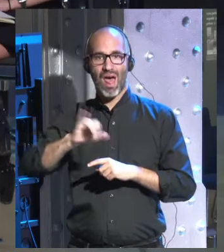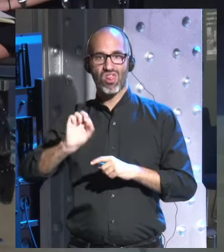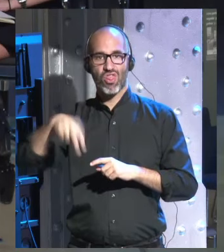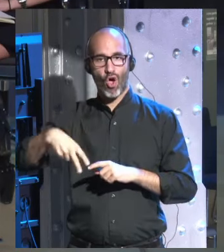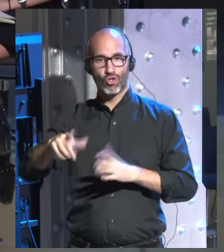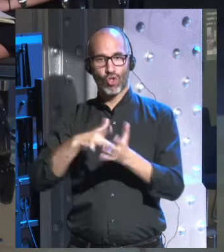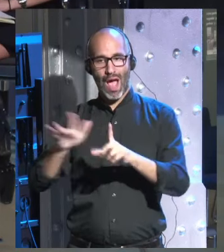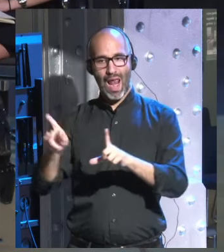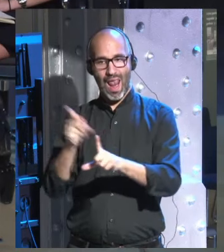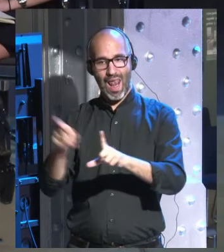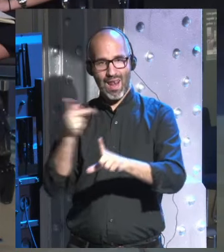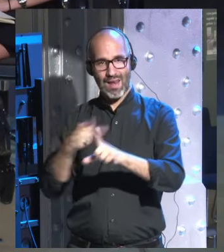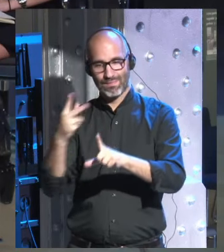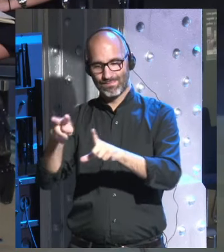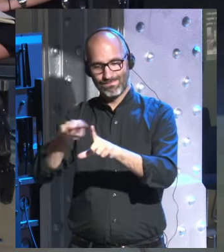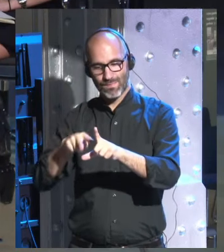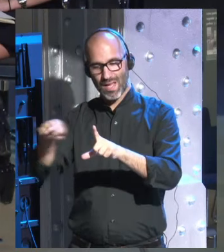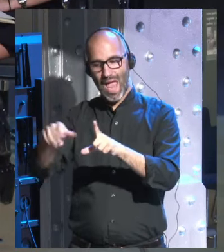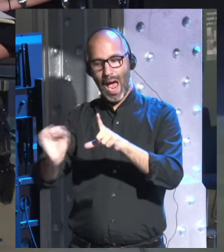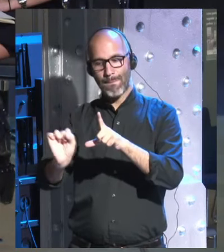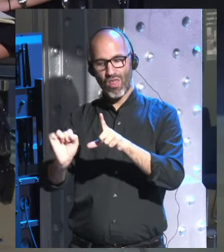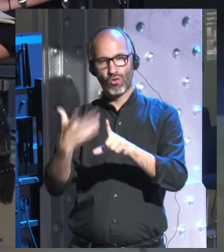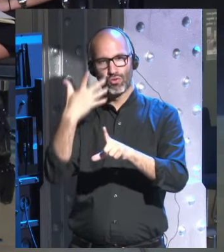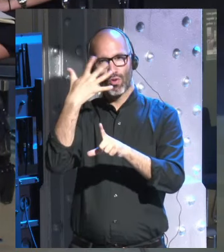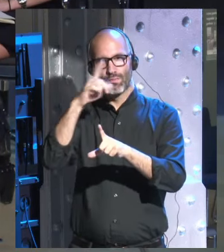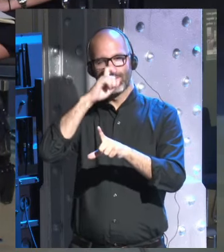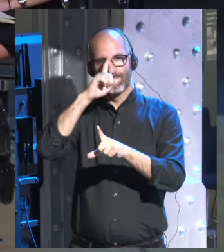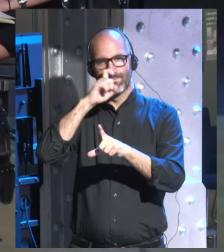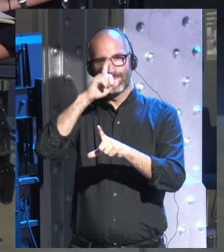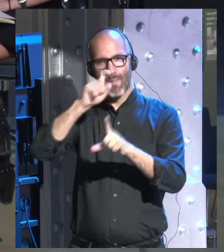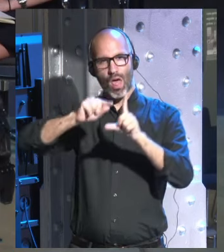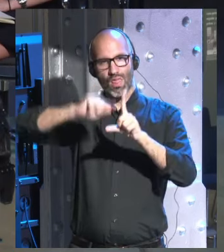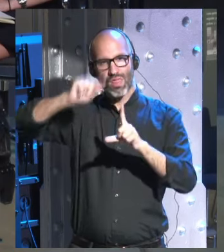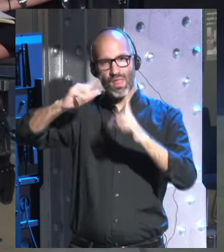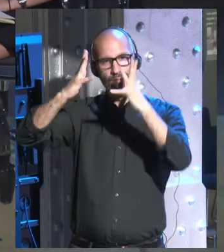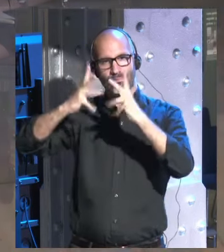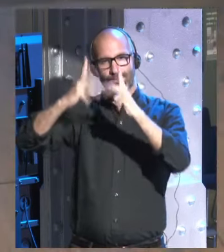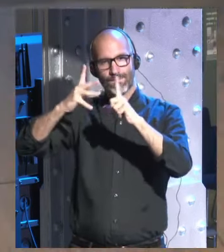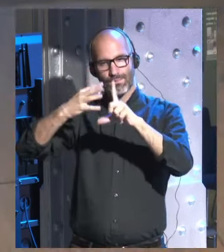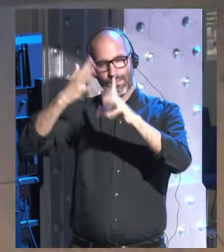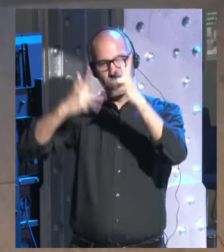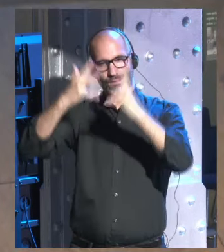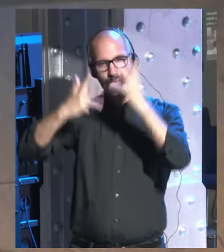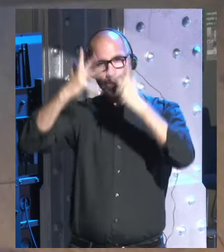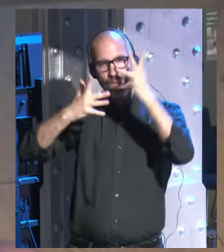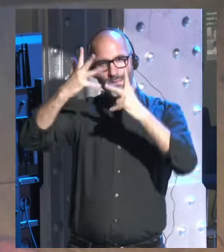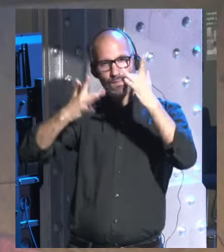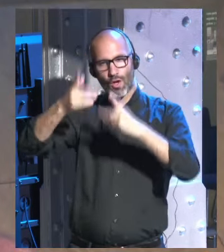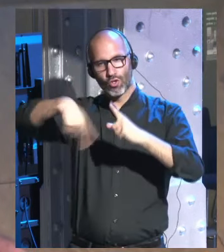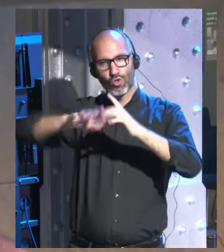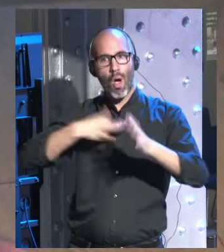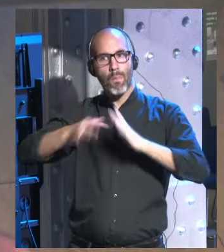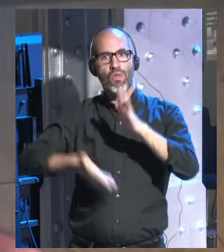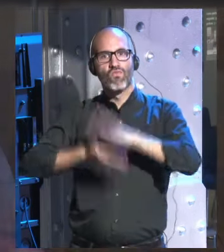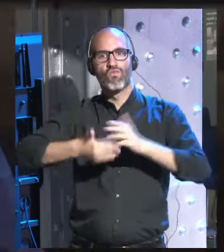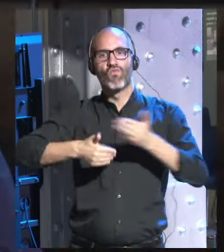libros utilizando toda esa información el algoritmo los algoritmos de Amazon quizás sean capaces de escribir libros por sí mismos